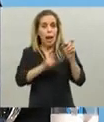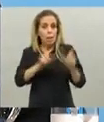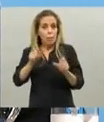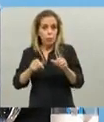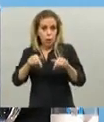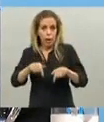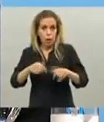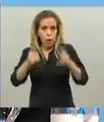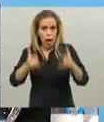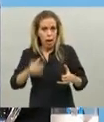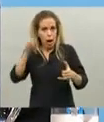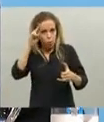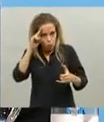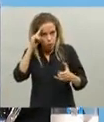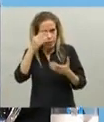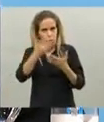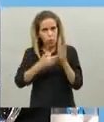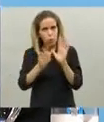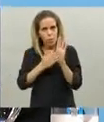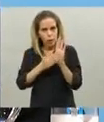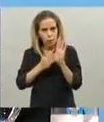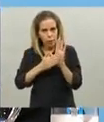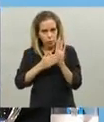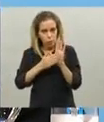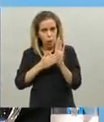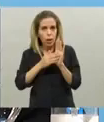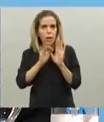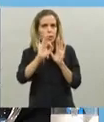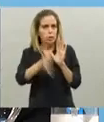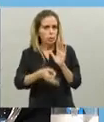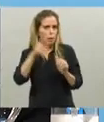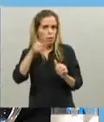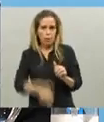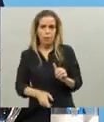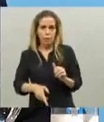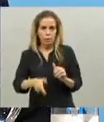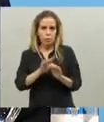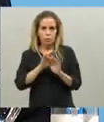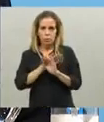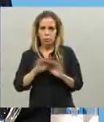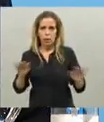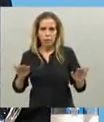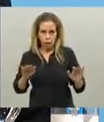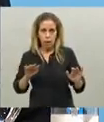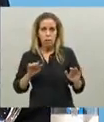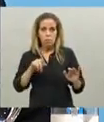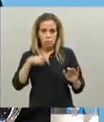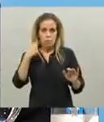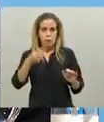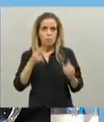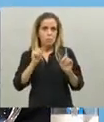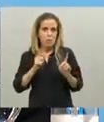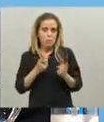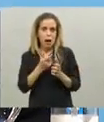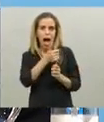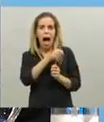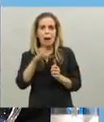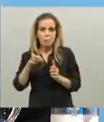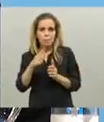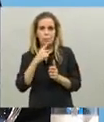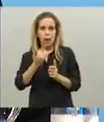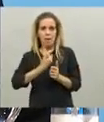autorización hoy sepan que ha caducado se van a enterar porque el sistema se lo va